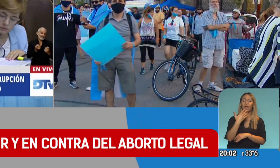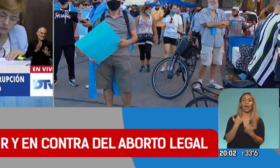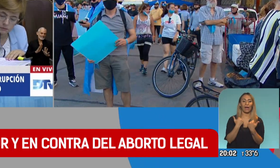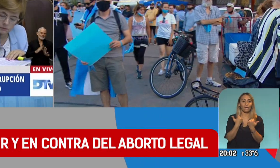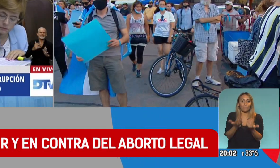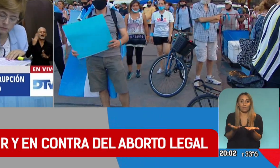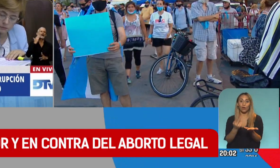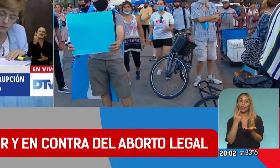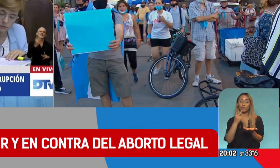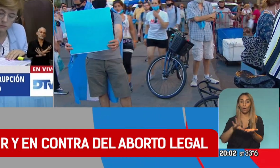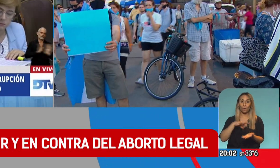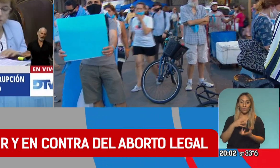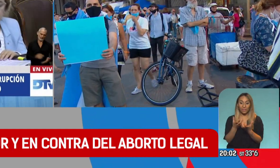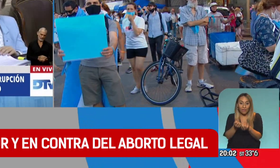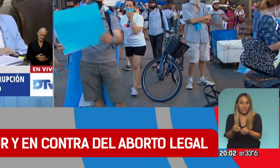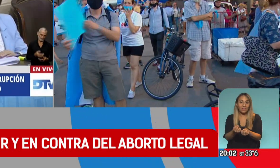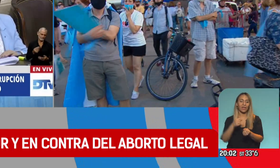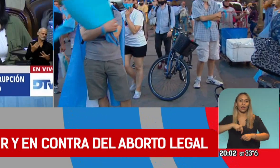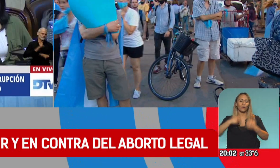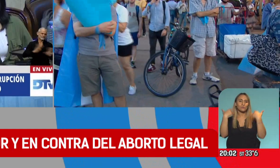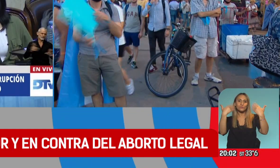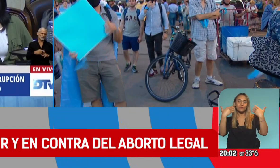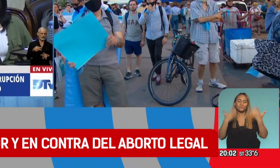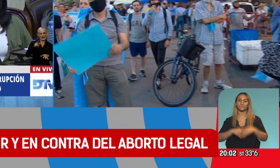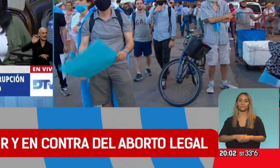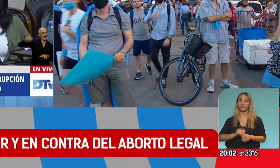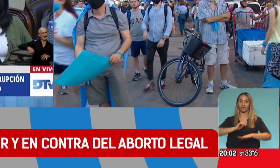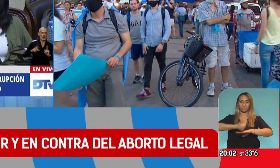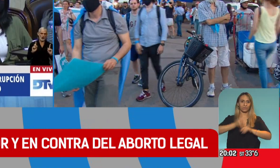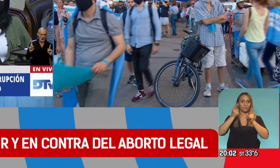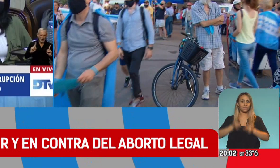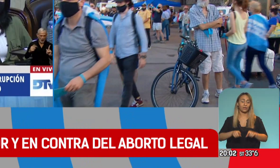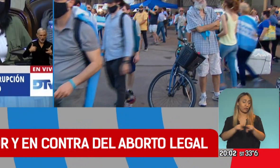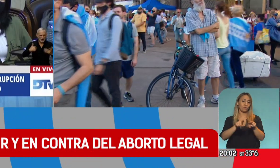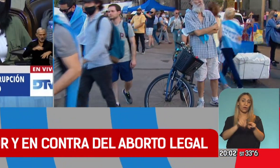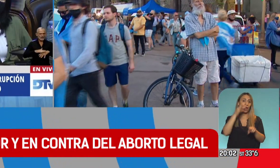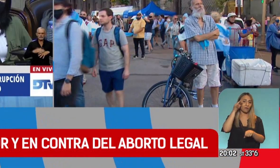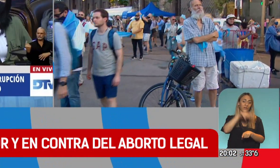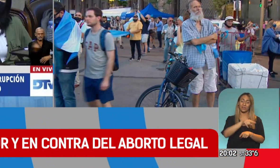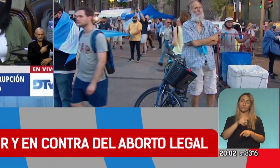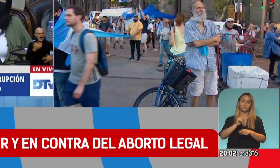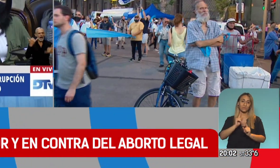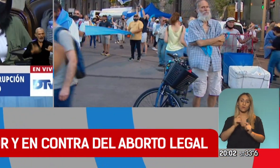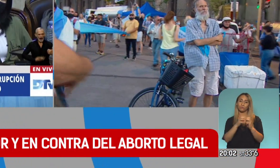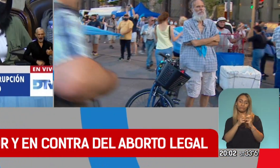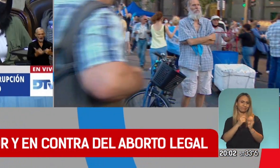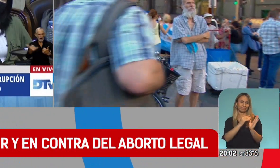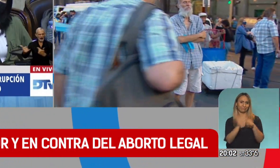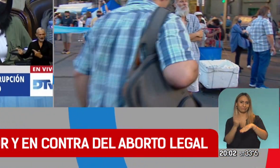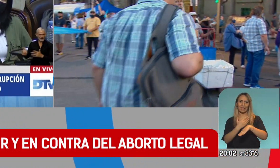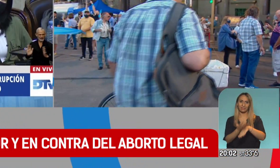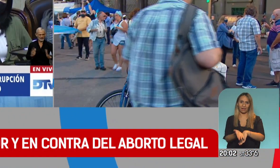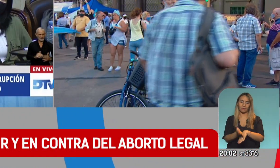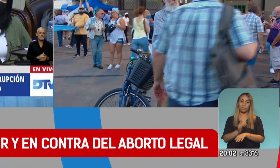de las dos vidas. Nosotros continuaremos acá. Y como decía Alfredo Simón, esto viene demorado. Pero la gente de aquí